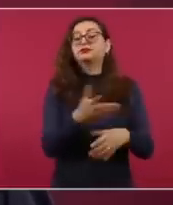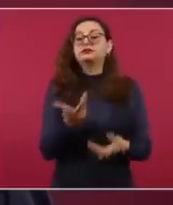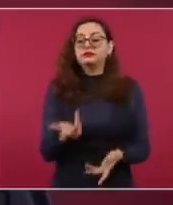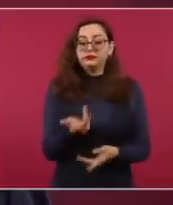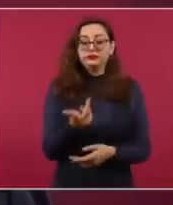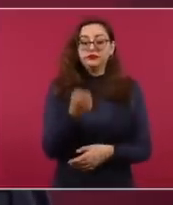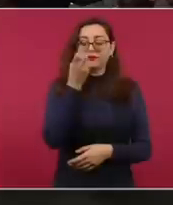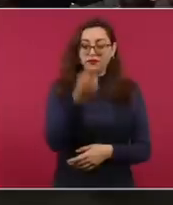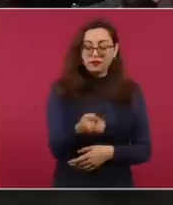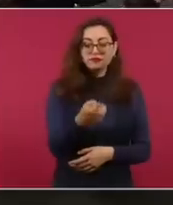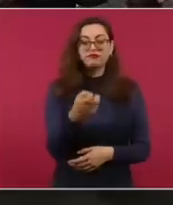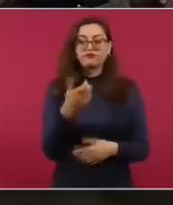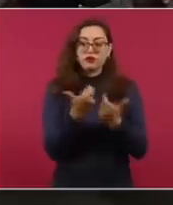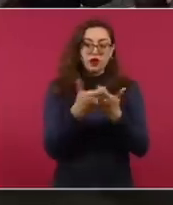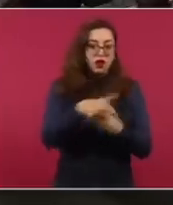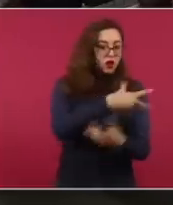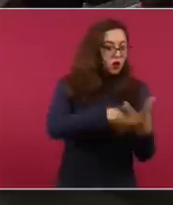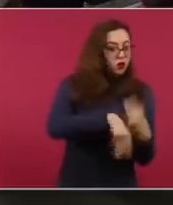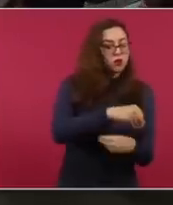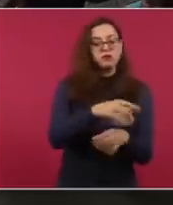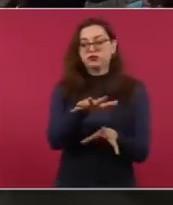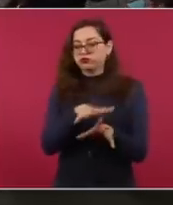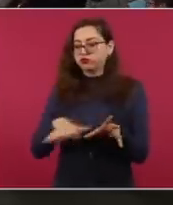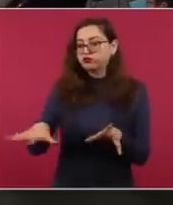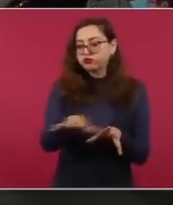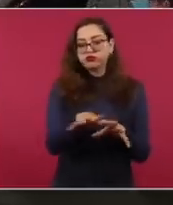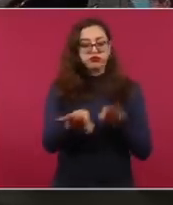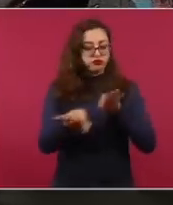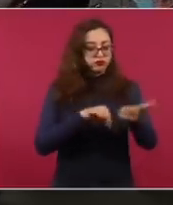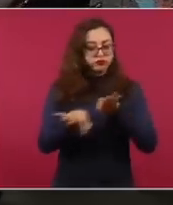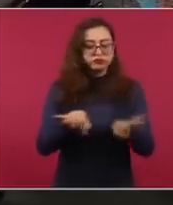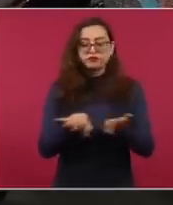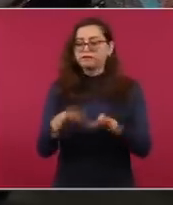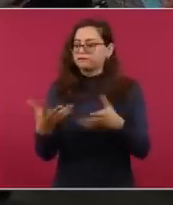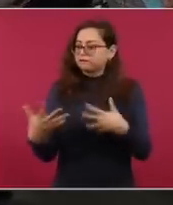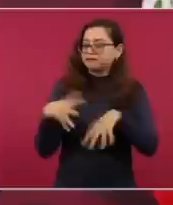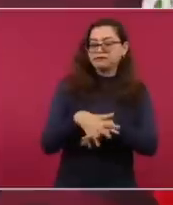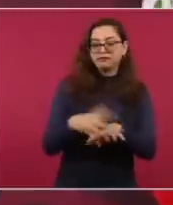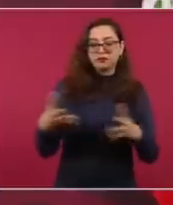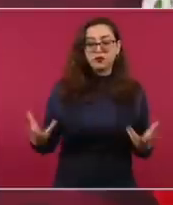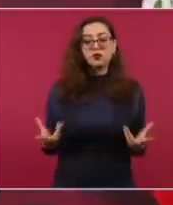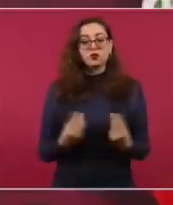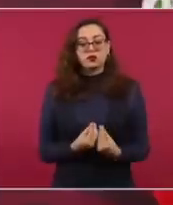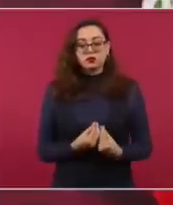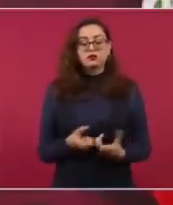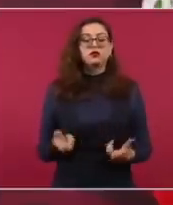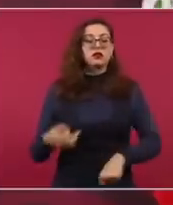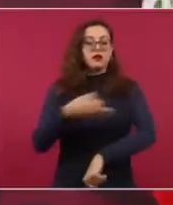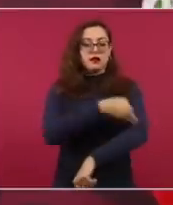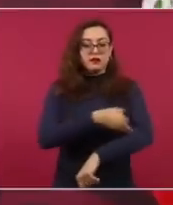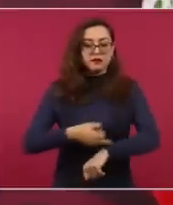en lo laboral, en lo familiar.